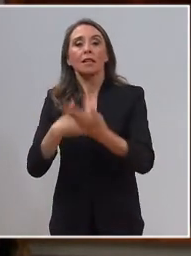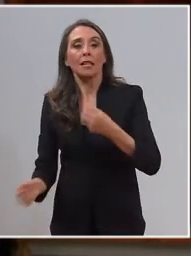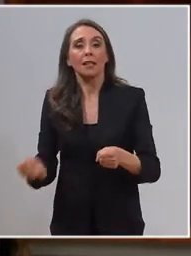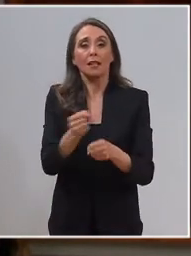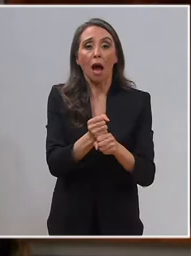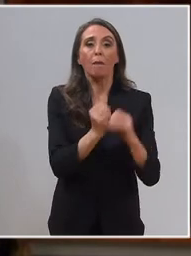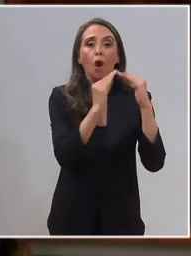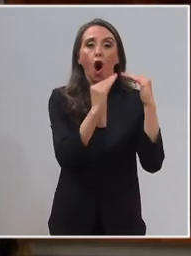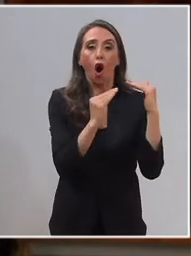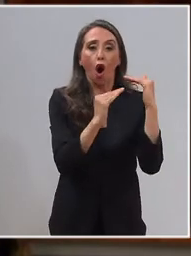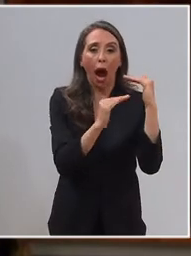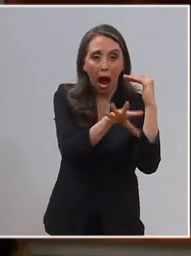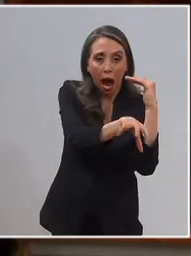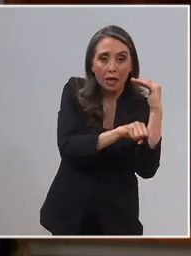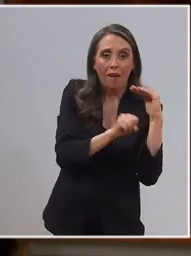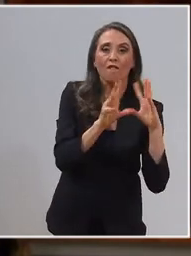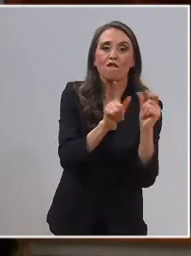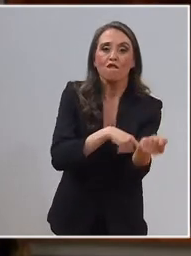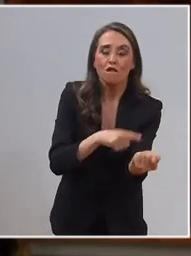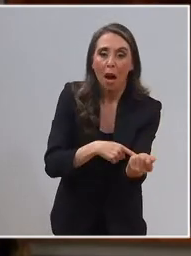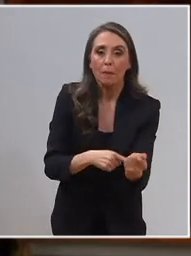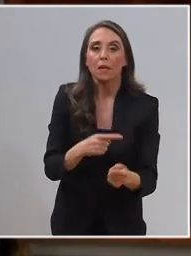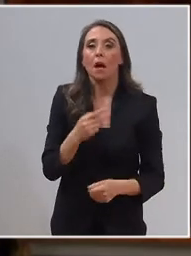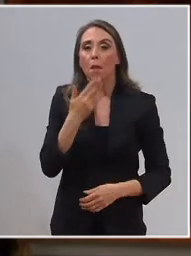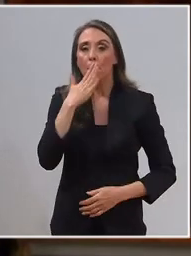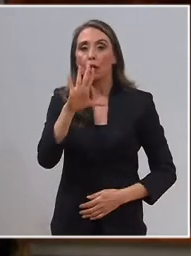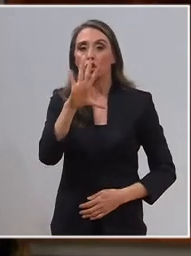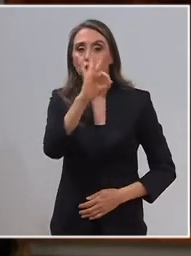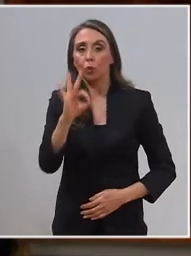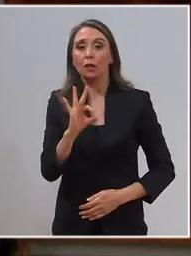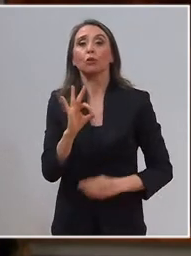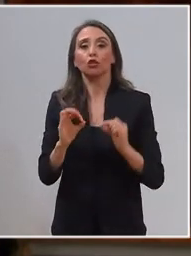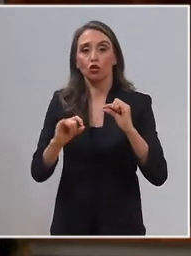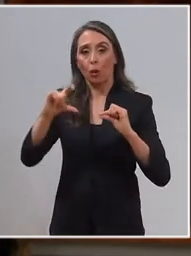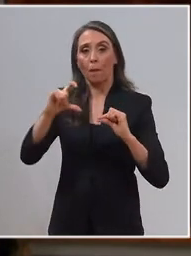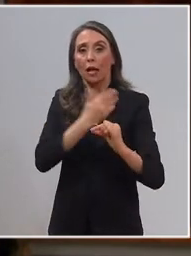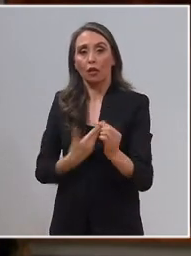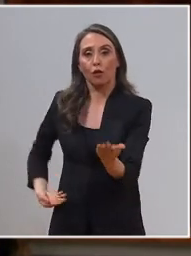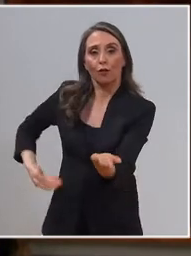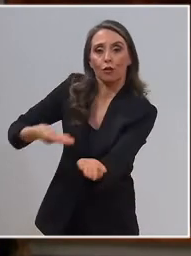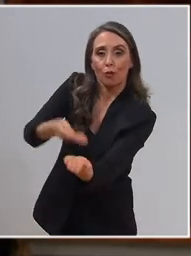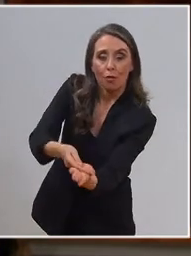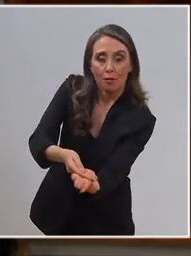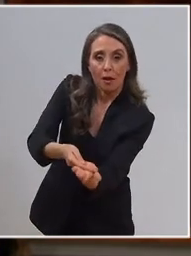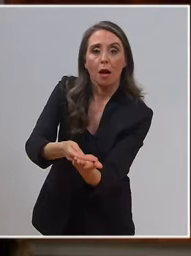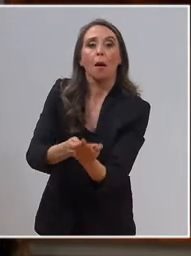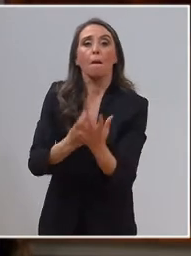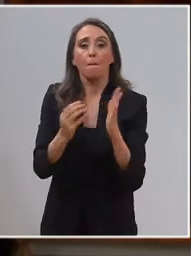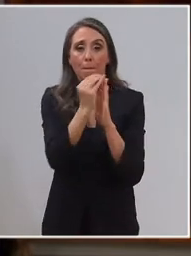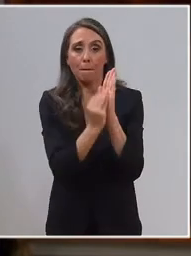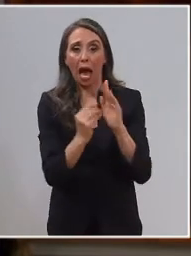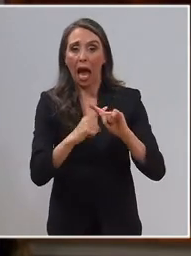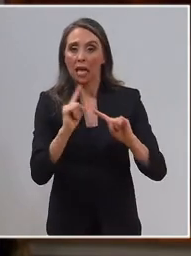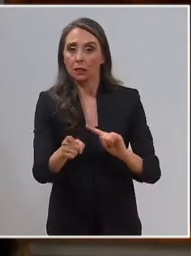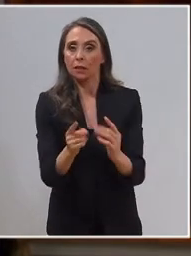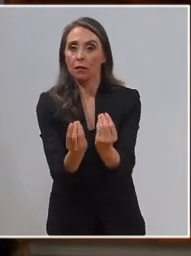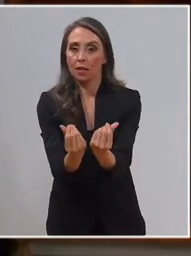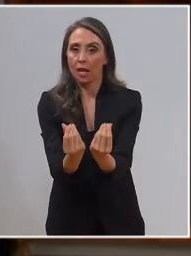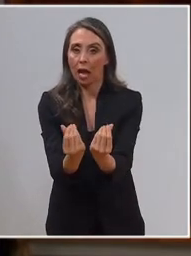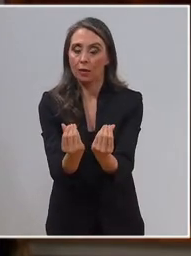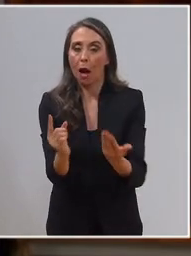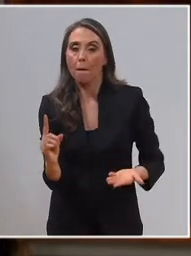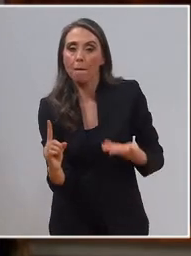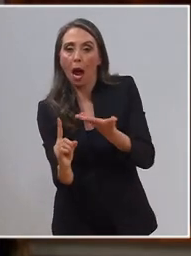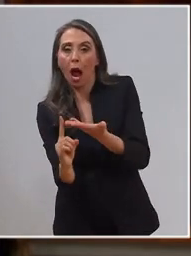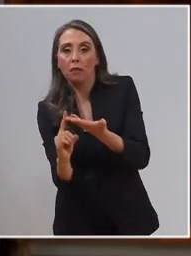familiares, para mejorar en un 50% la subvención y establecer mayores exigencias de calidad de